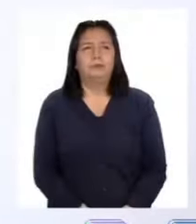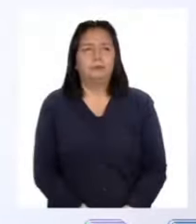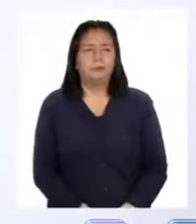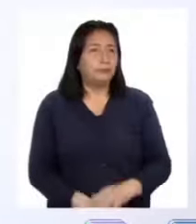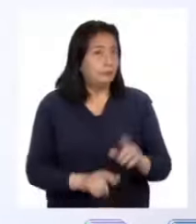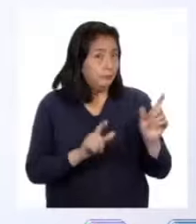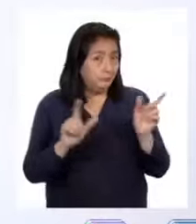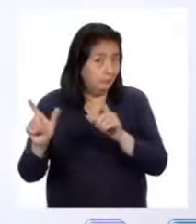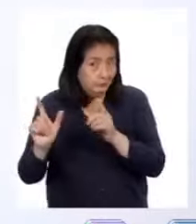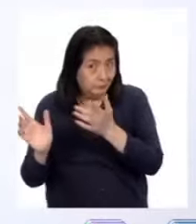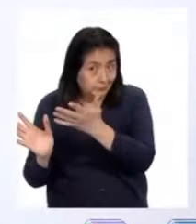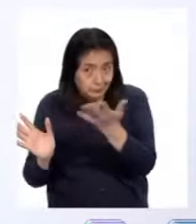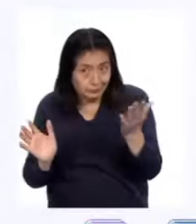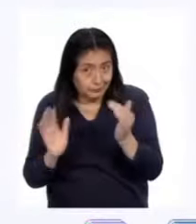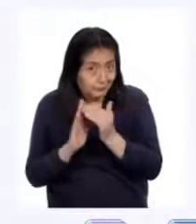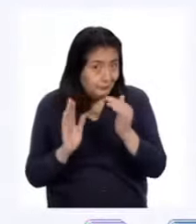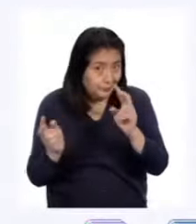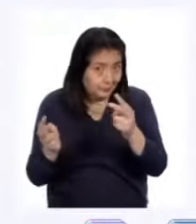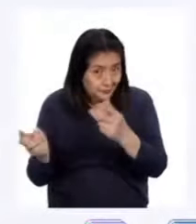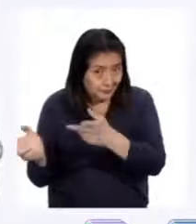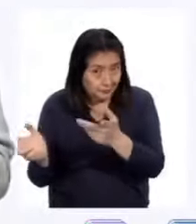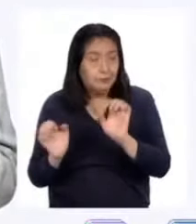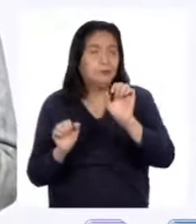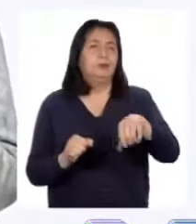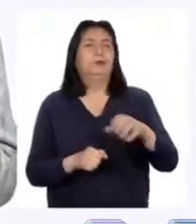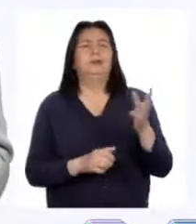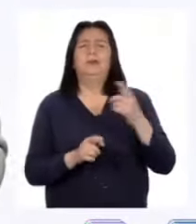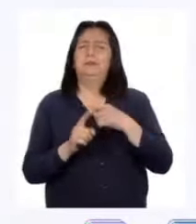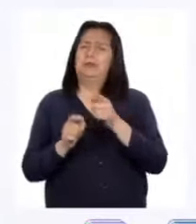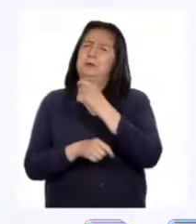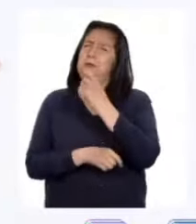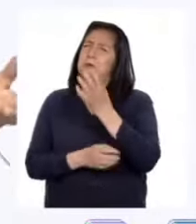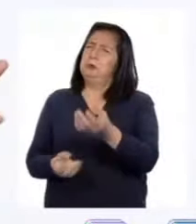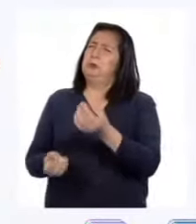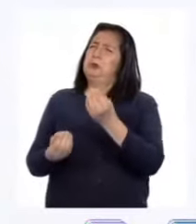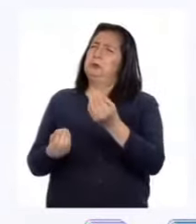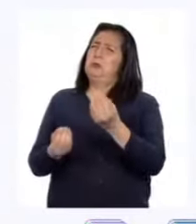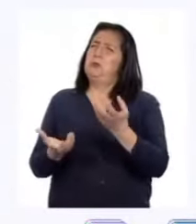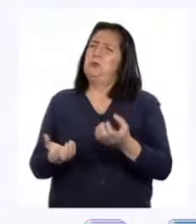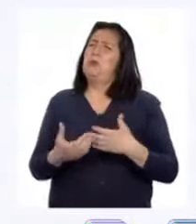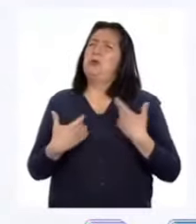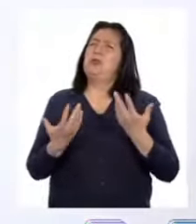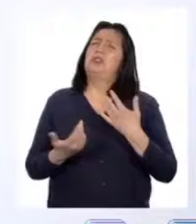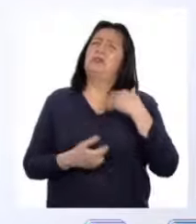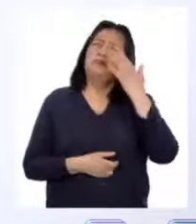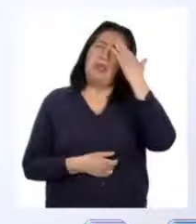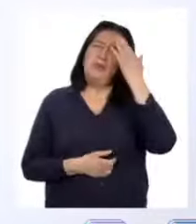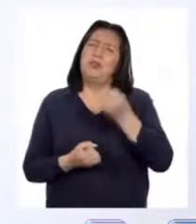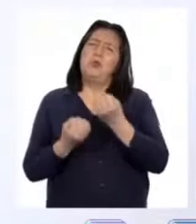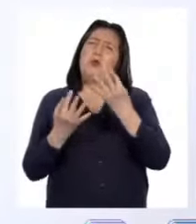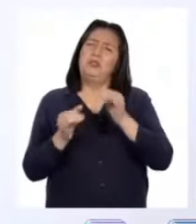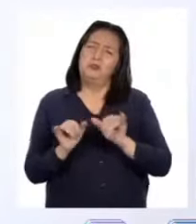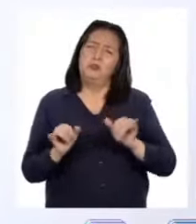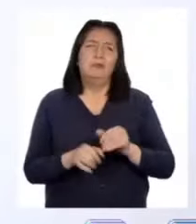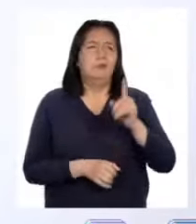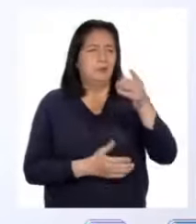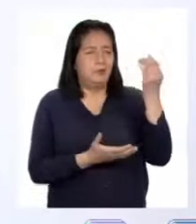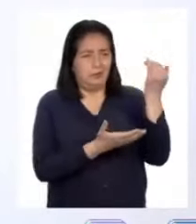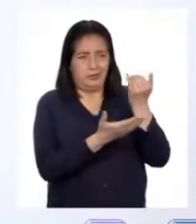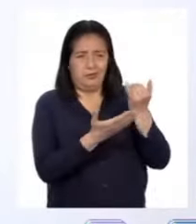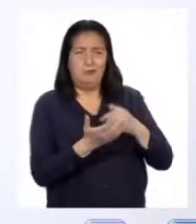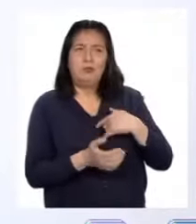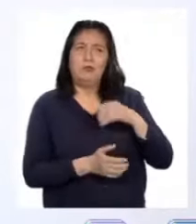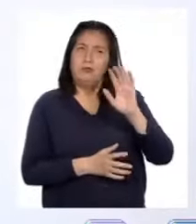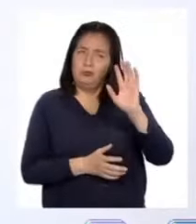¿Listas y listos en casa? Sí, pero ¿cómo podríamos hacer ese cálculo? Por el gráfico,